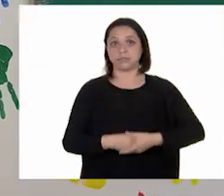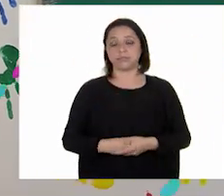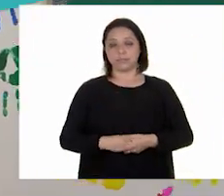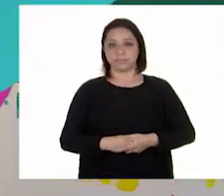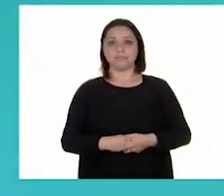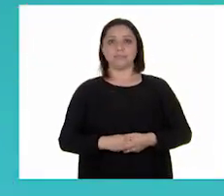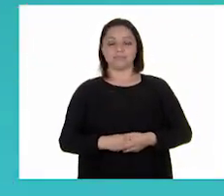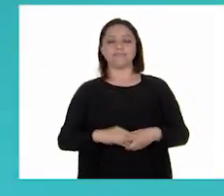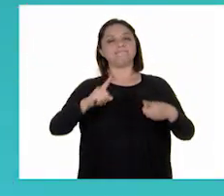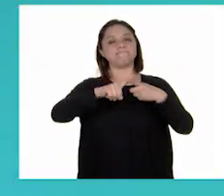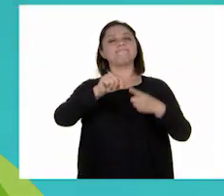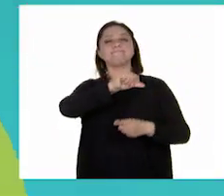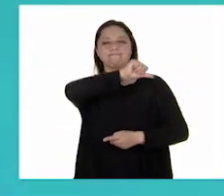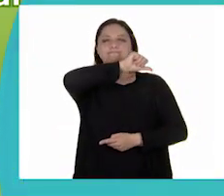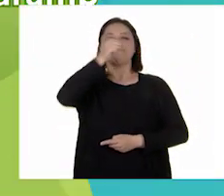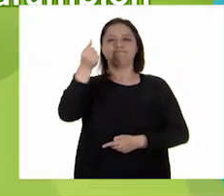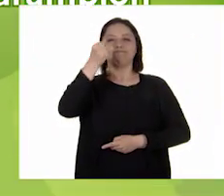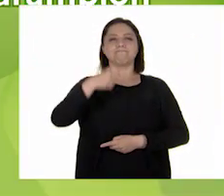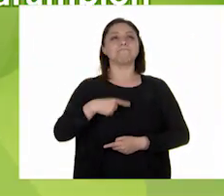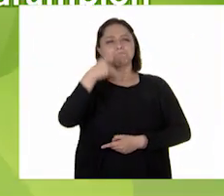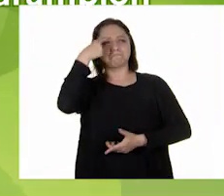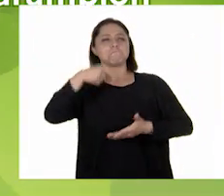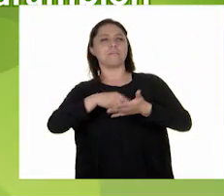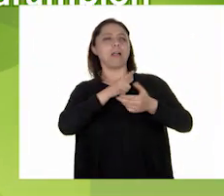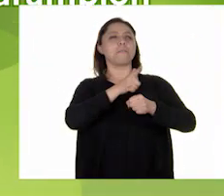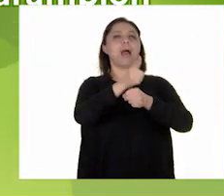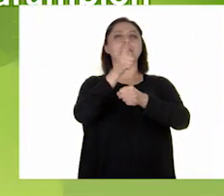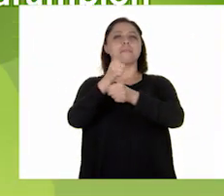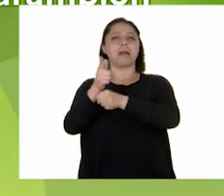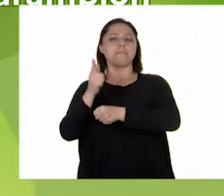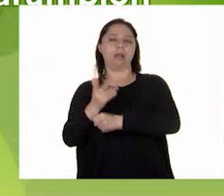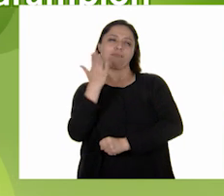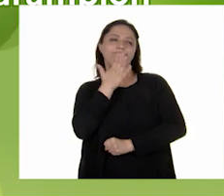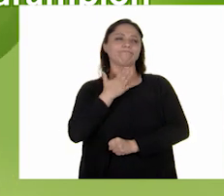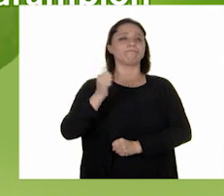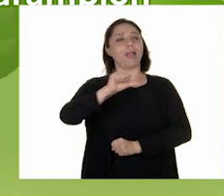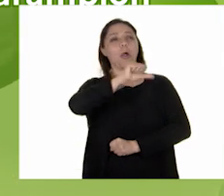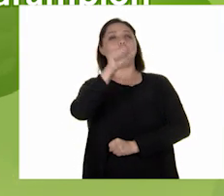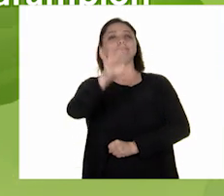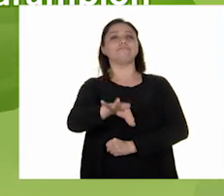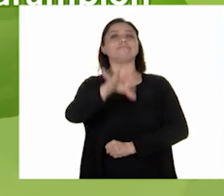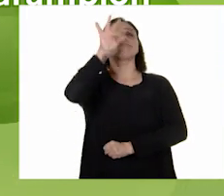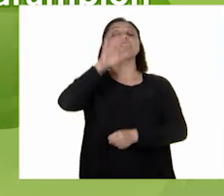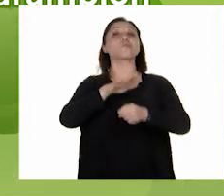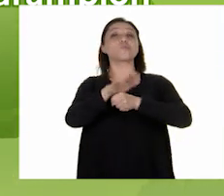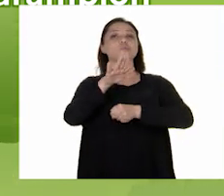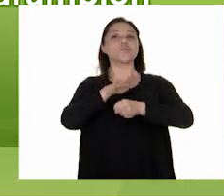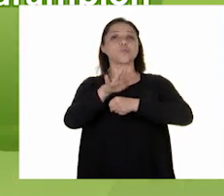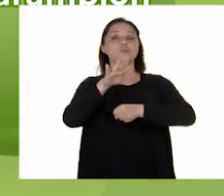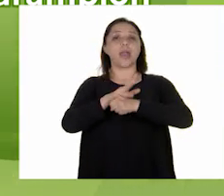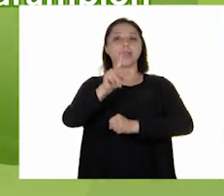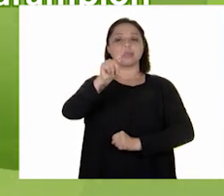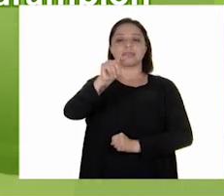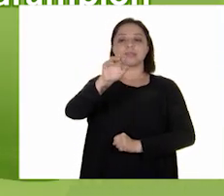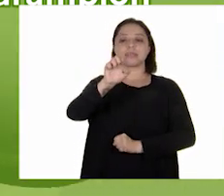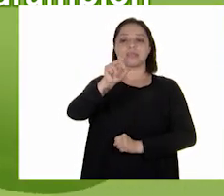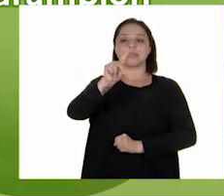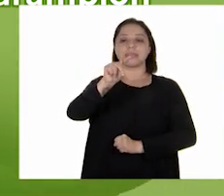Una más. Creo que soy buenísima para el sopa de letras porque ya encontré otra y es tétanos.